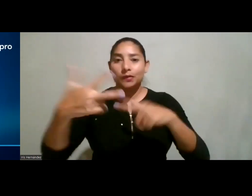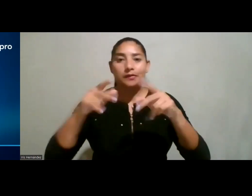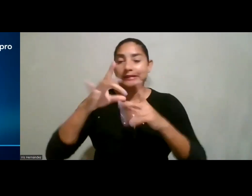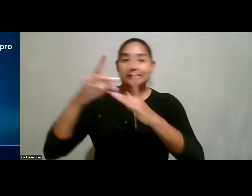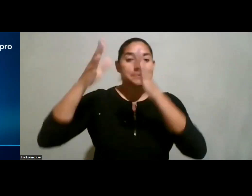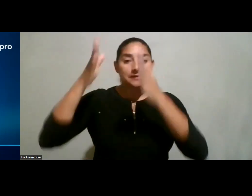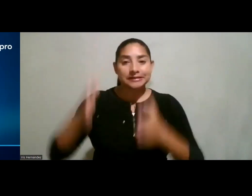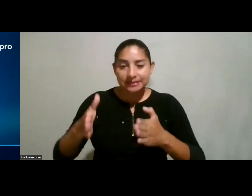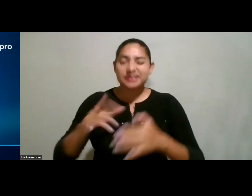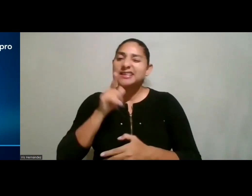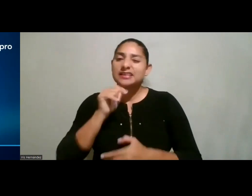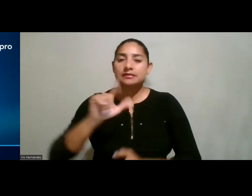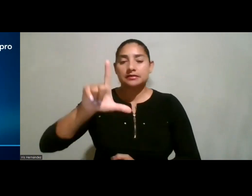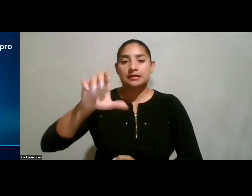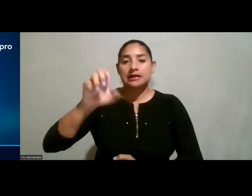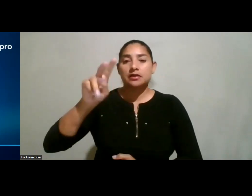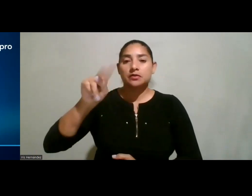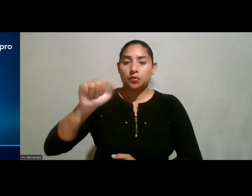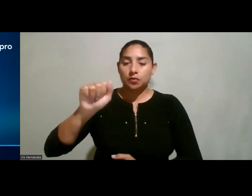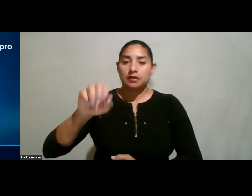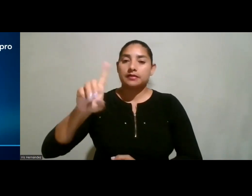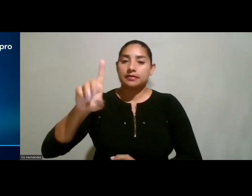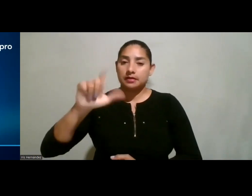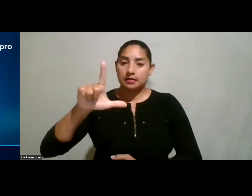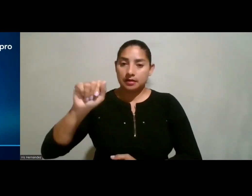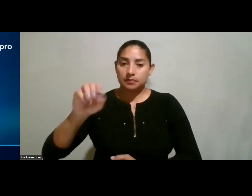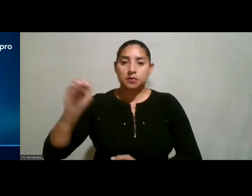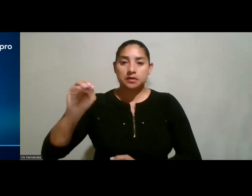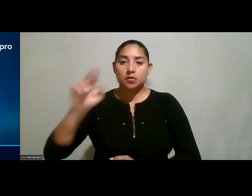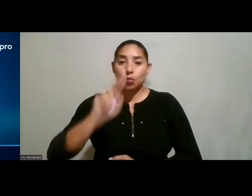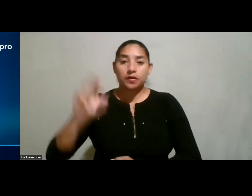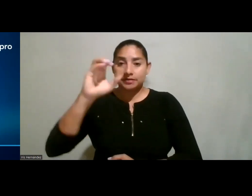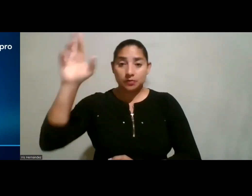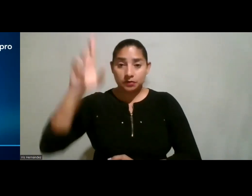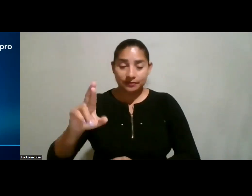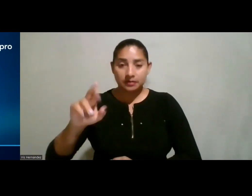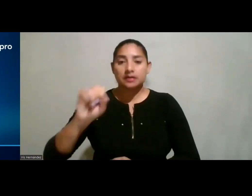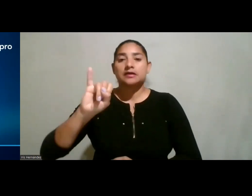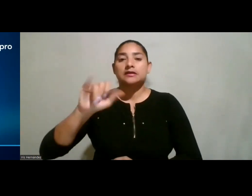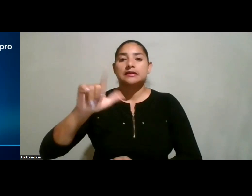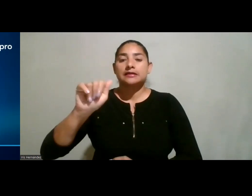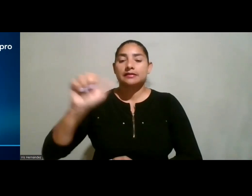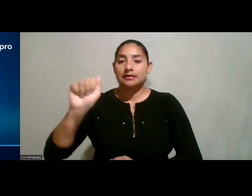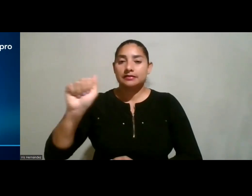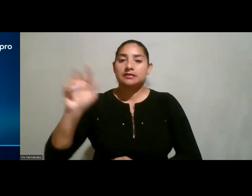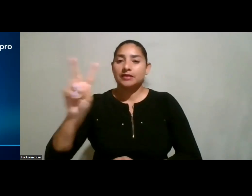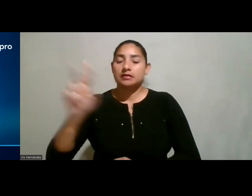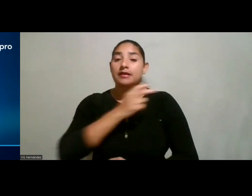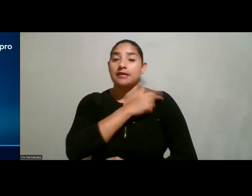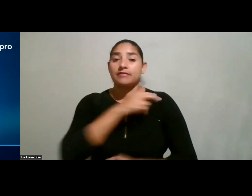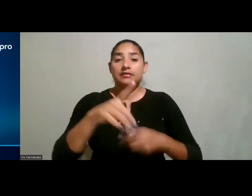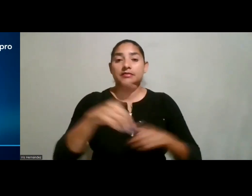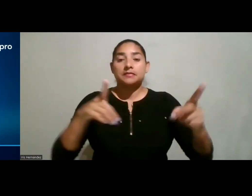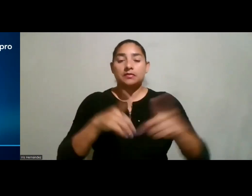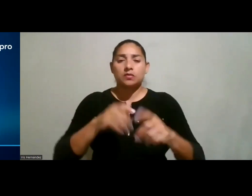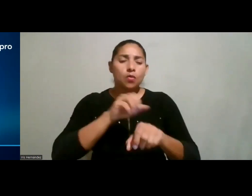acompañan Leonora de Lemos Medina de la Universidad de Costa Rica, Ileana Arce Valerio, jefa del Departamento